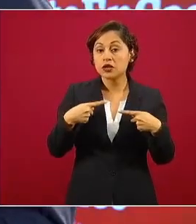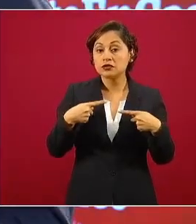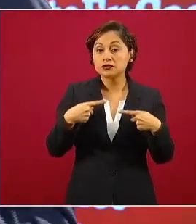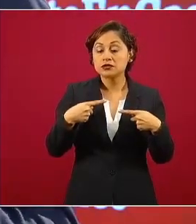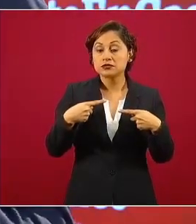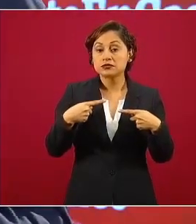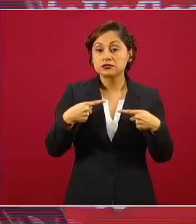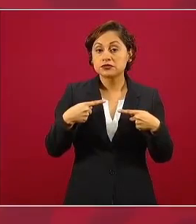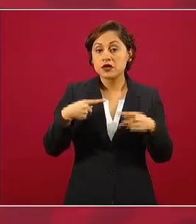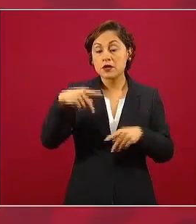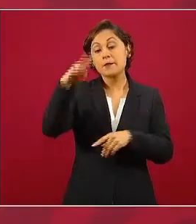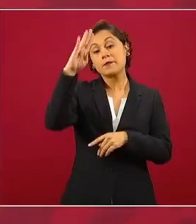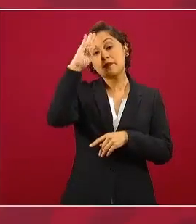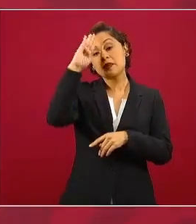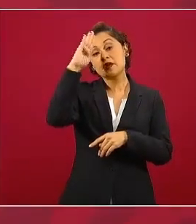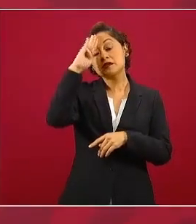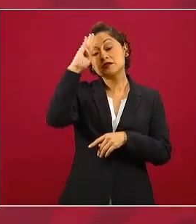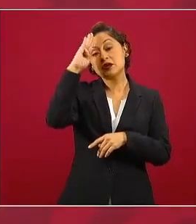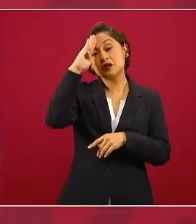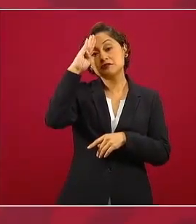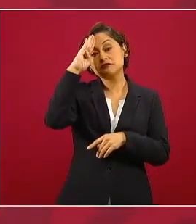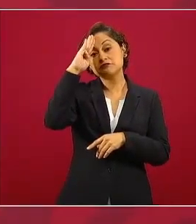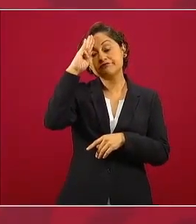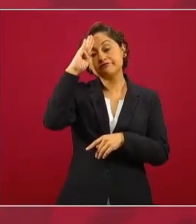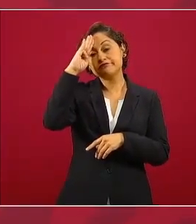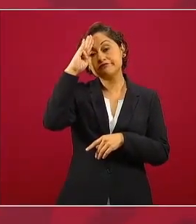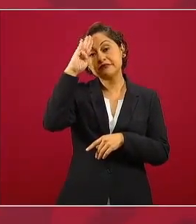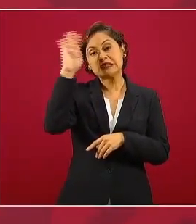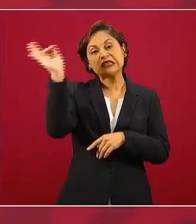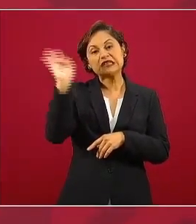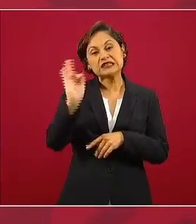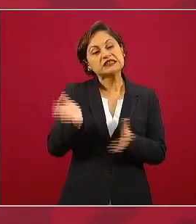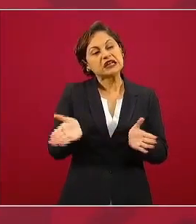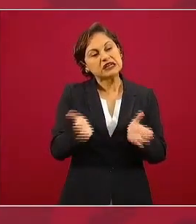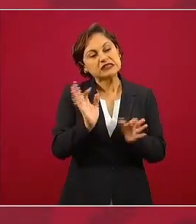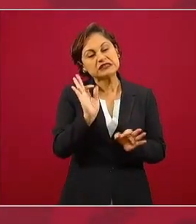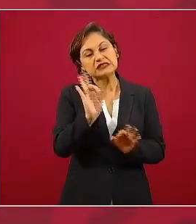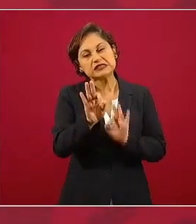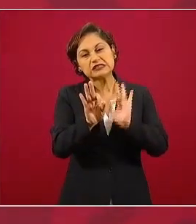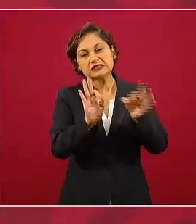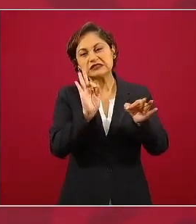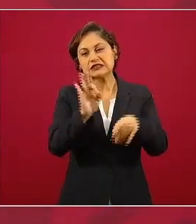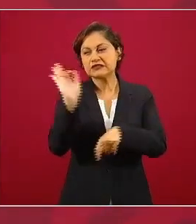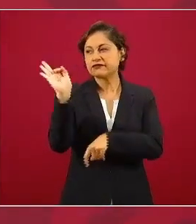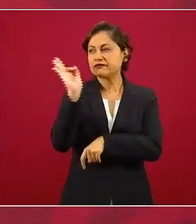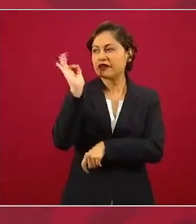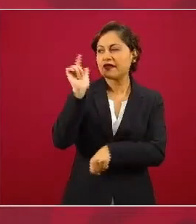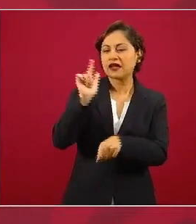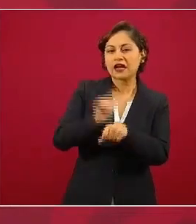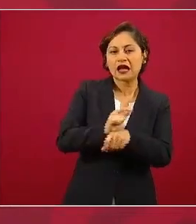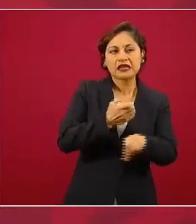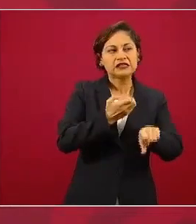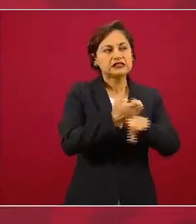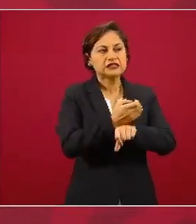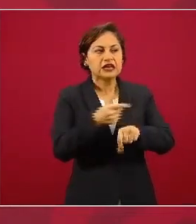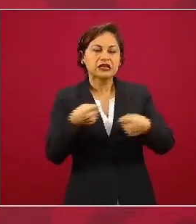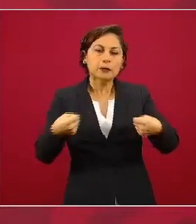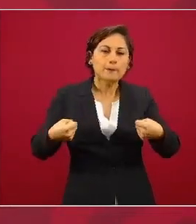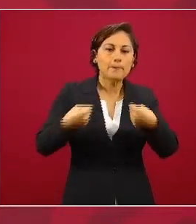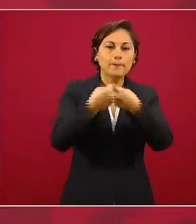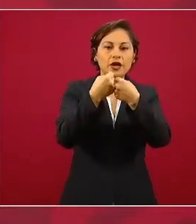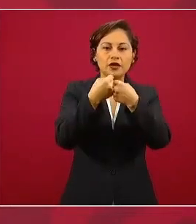presentara confrontación con el gobierno federal. Todo esto también